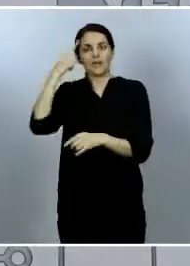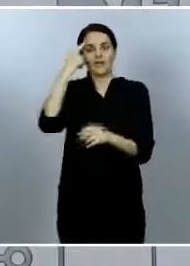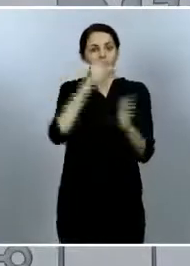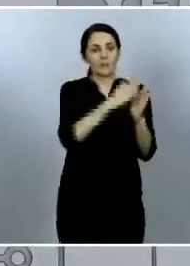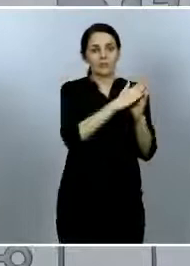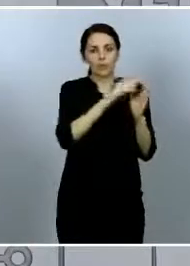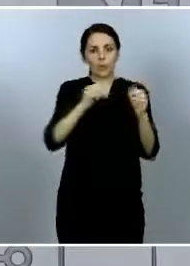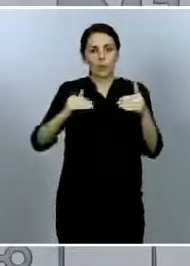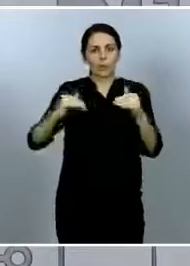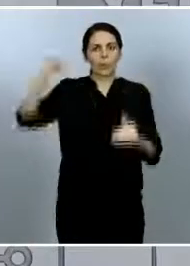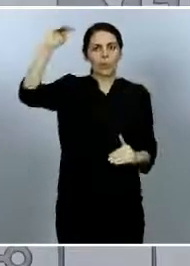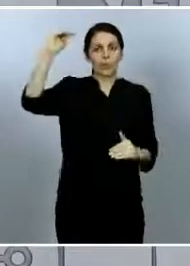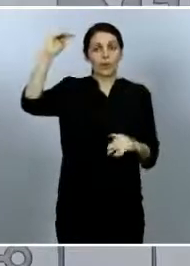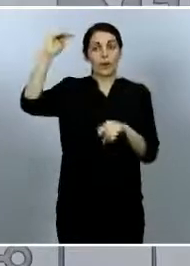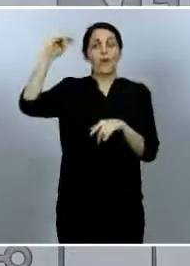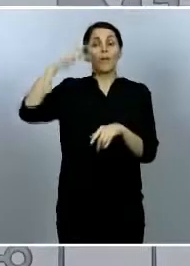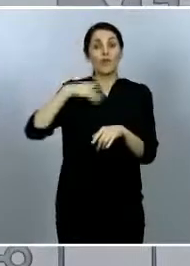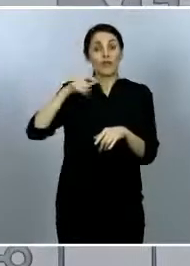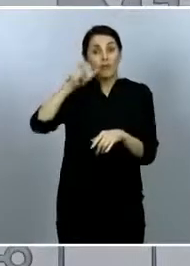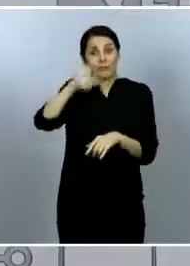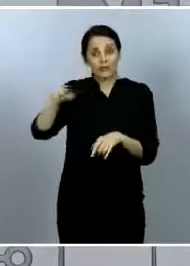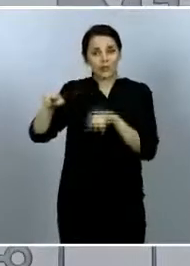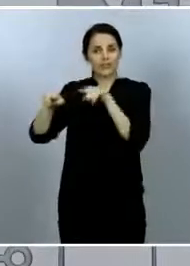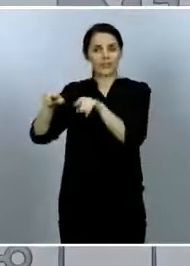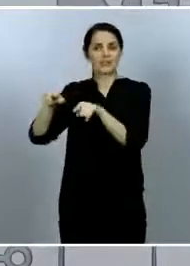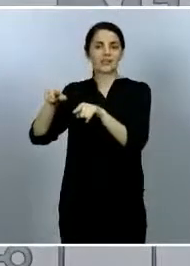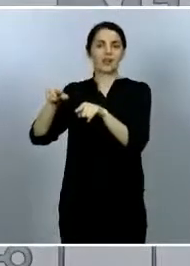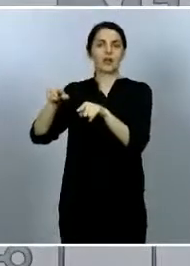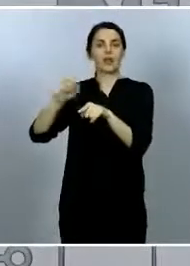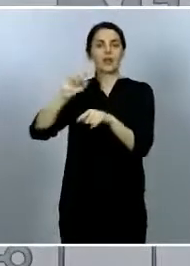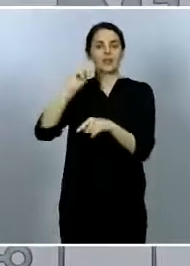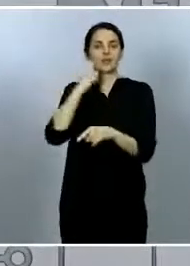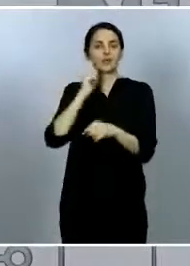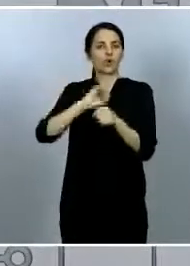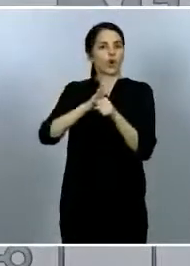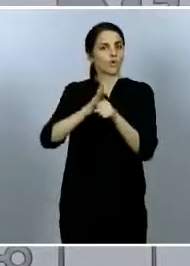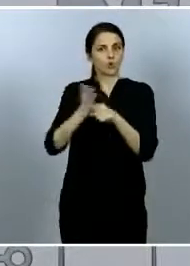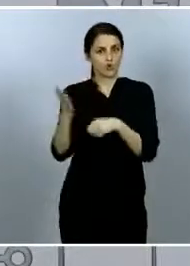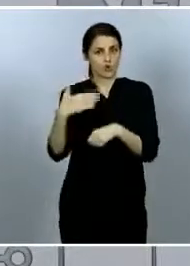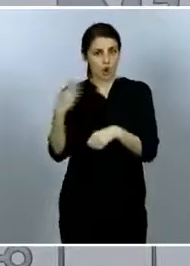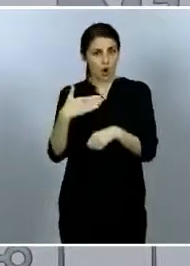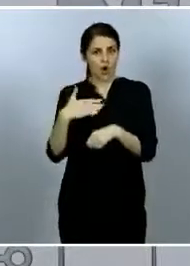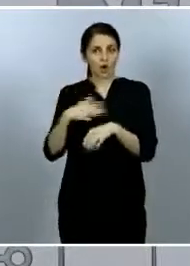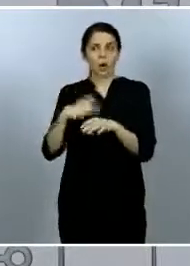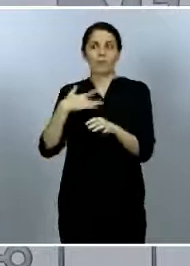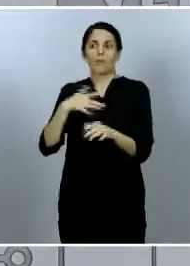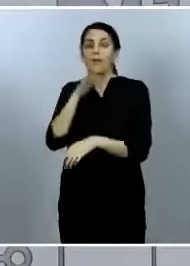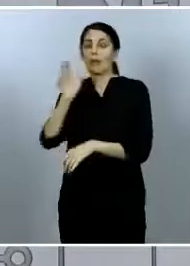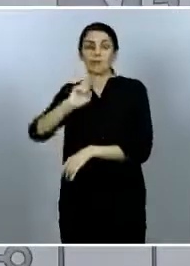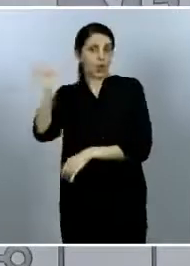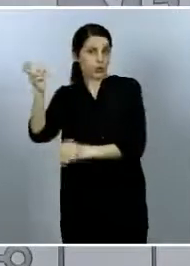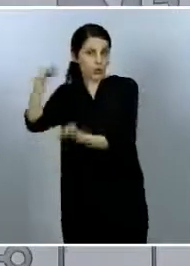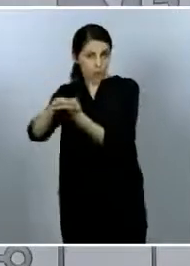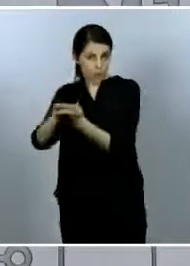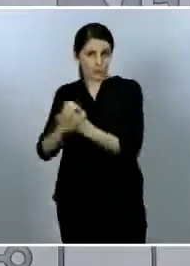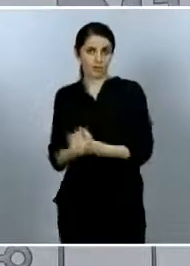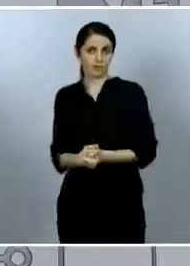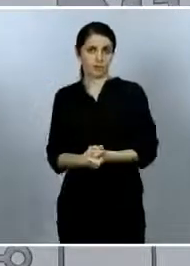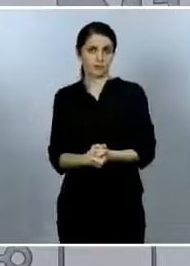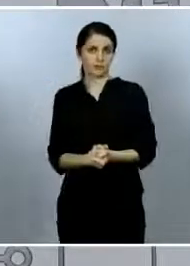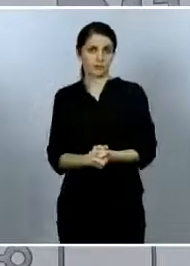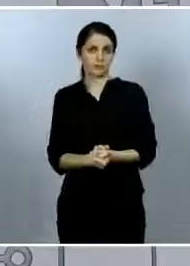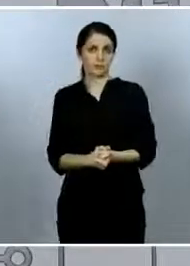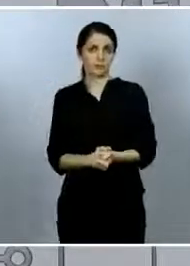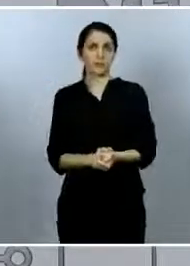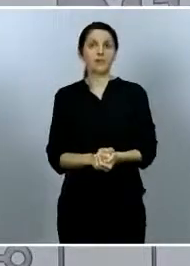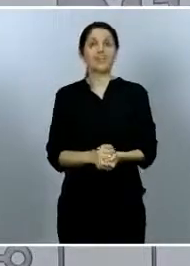mejor se han infectado no han tenido un diagnóstico de coronavirus y que han fallecido de otra causa. También sabemos que entre